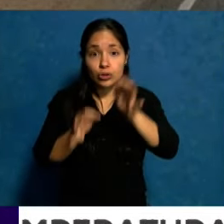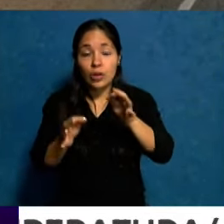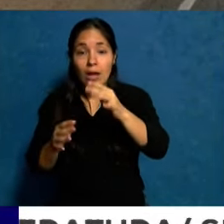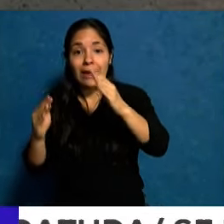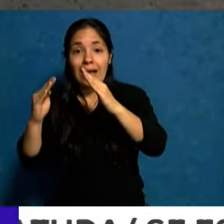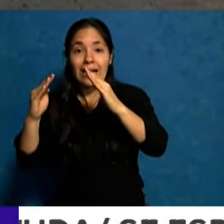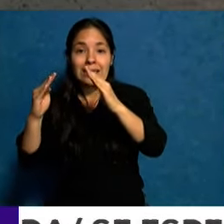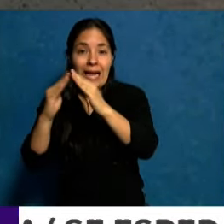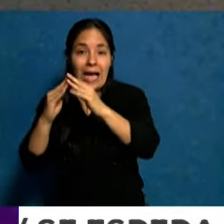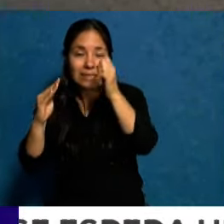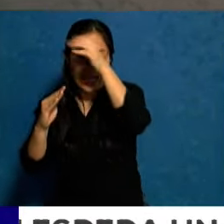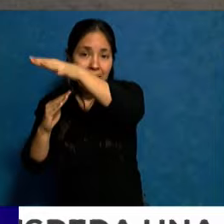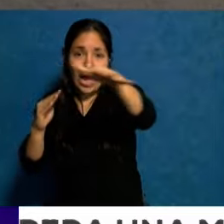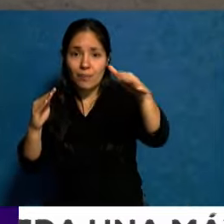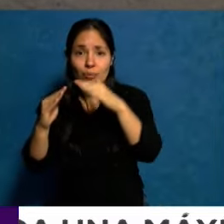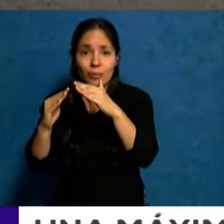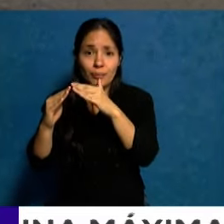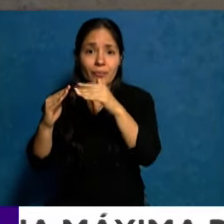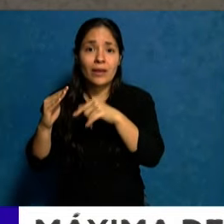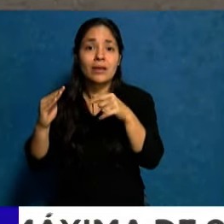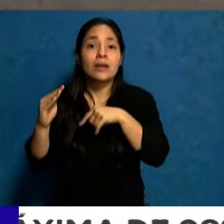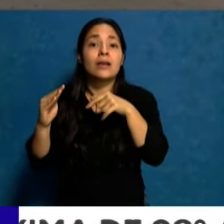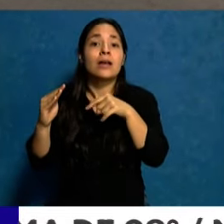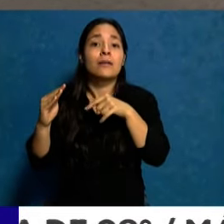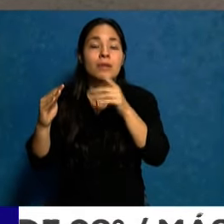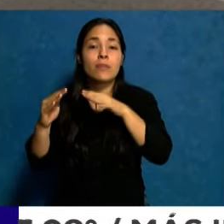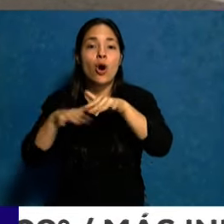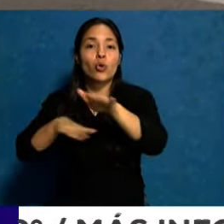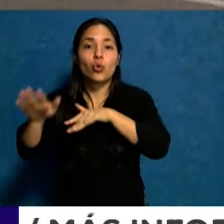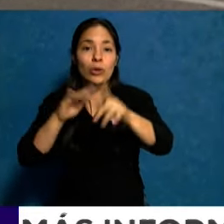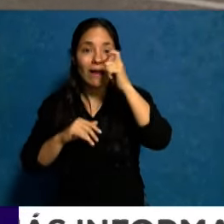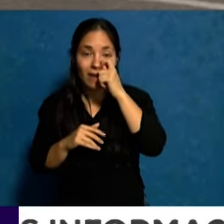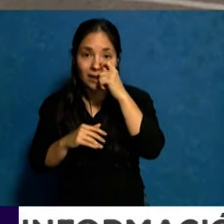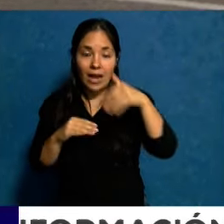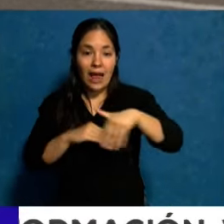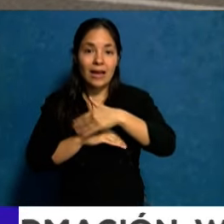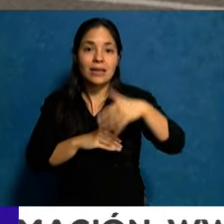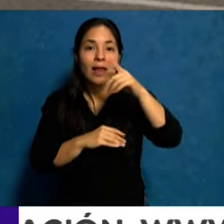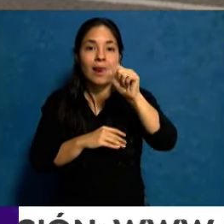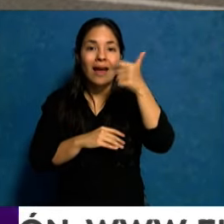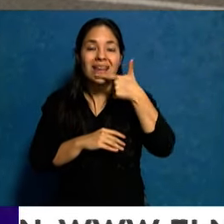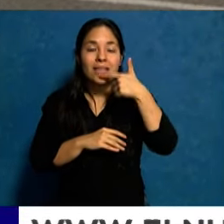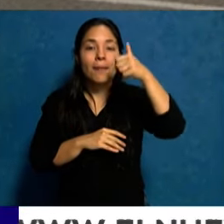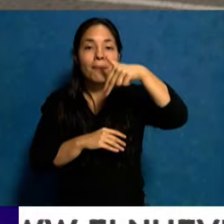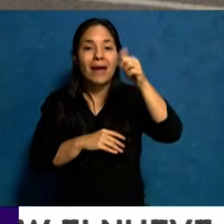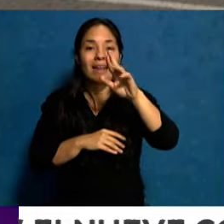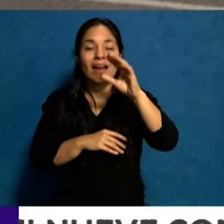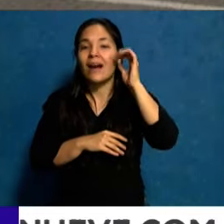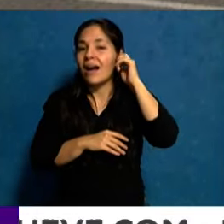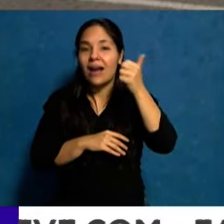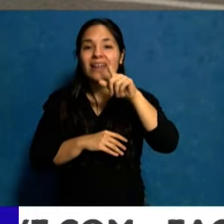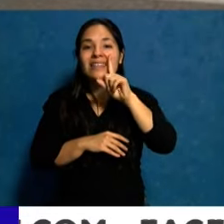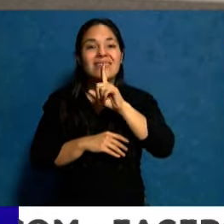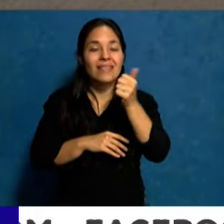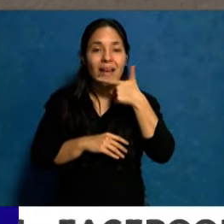Rodríguez localizada en la zona de la Ruta 20 y calle Las Margaritas. Los delincuentes irrumpieron